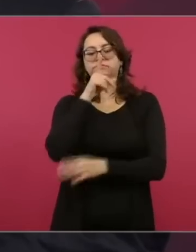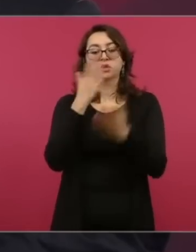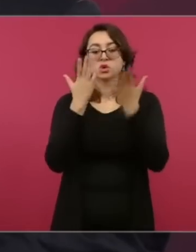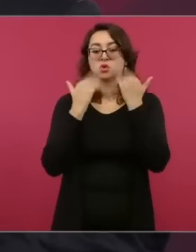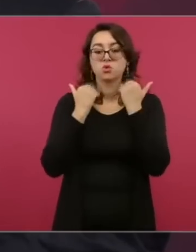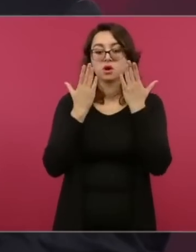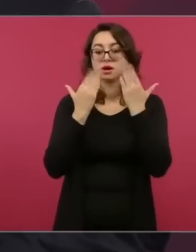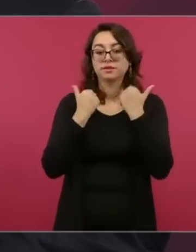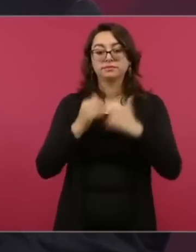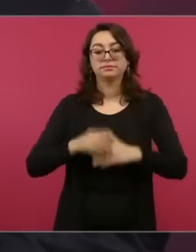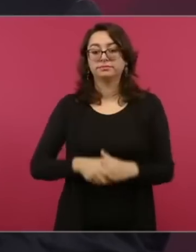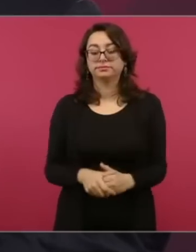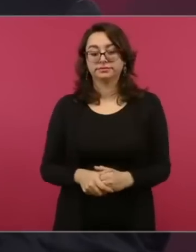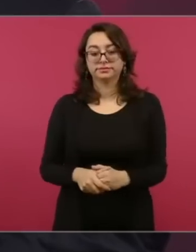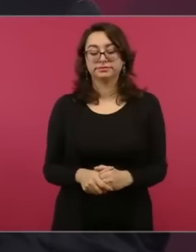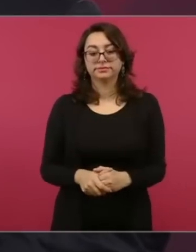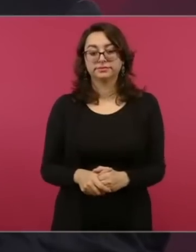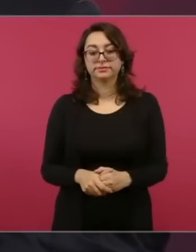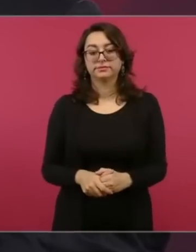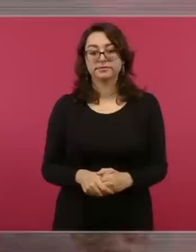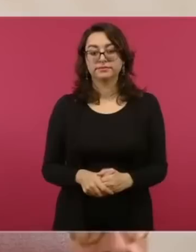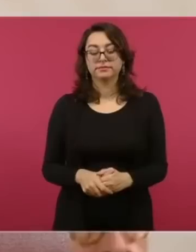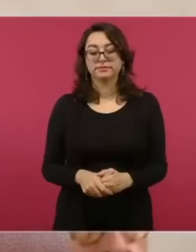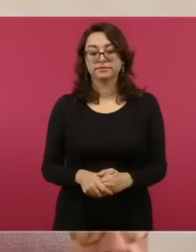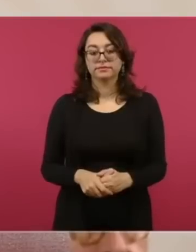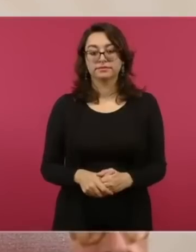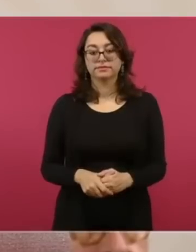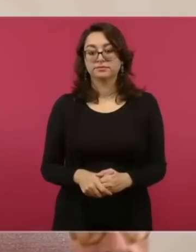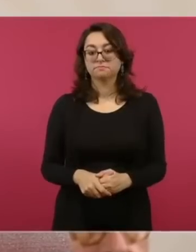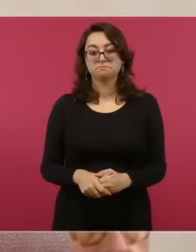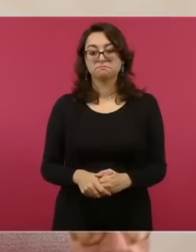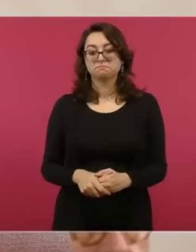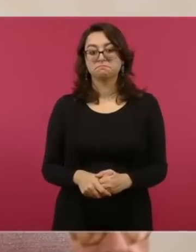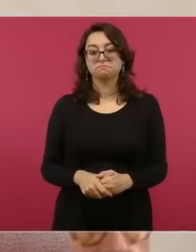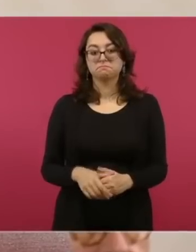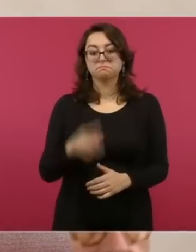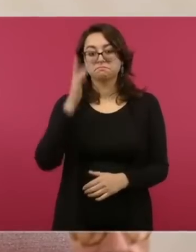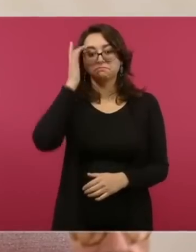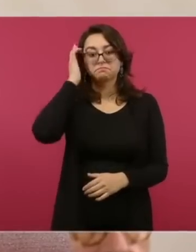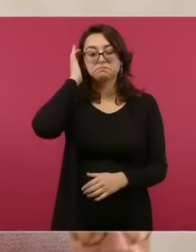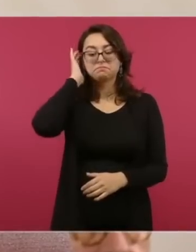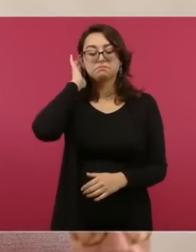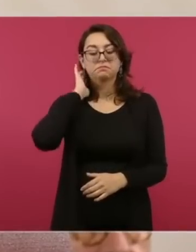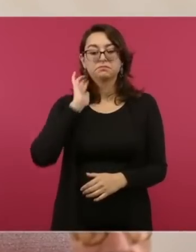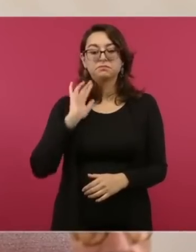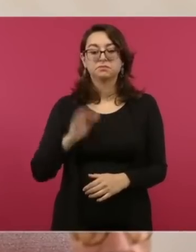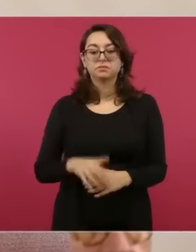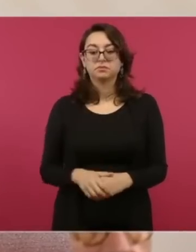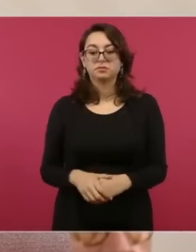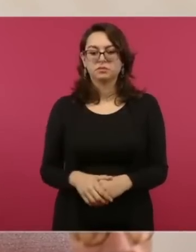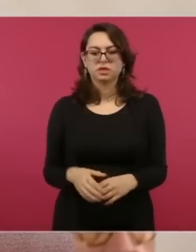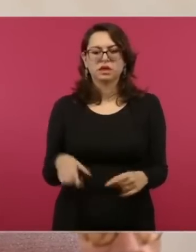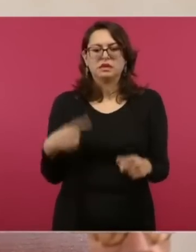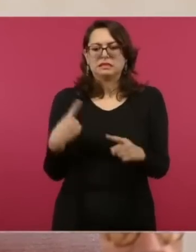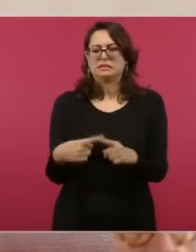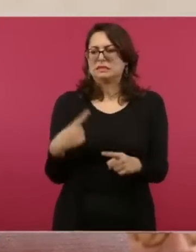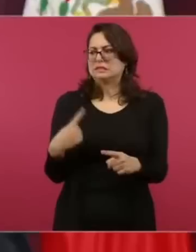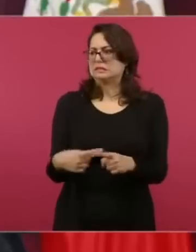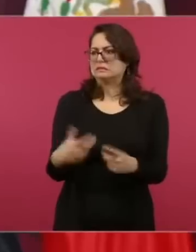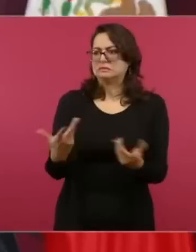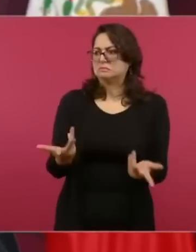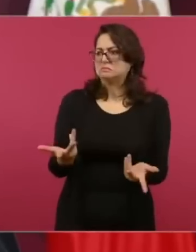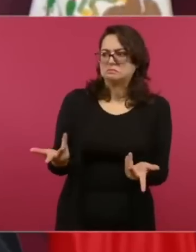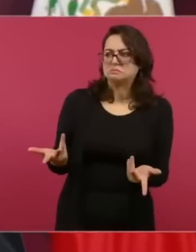no hay nada que impida eso.